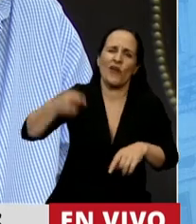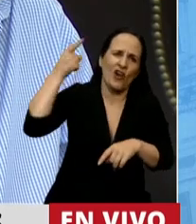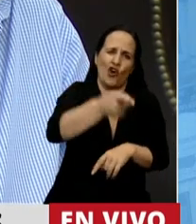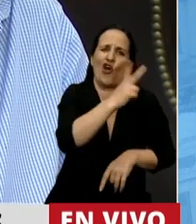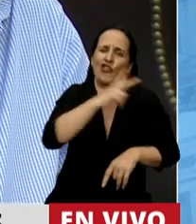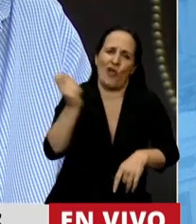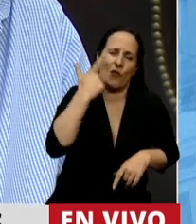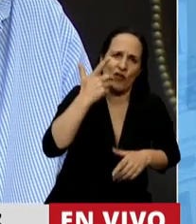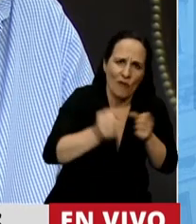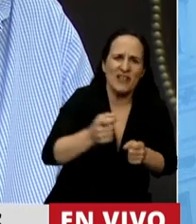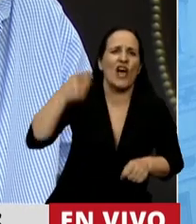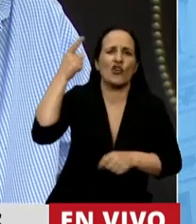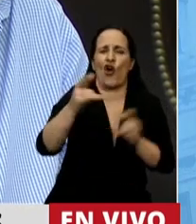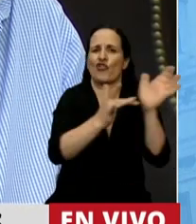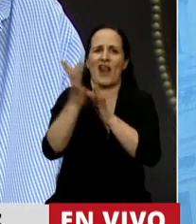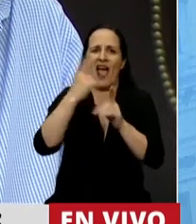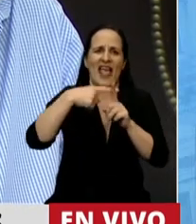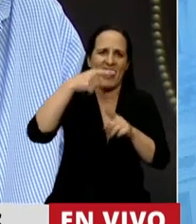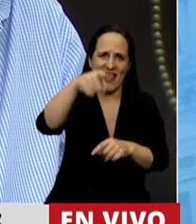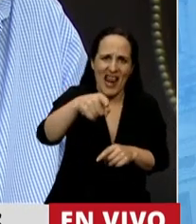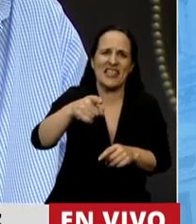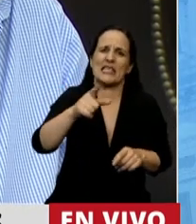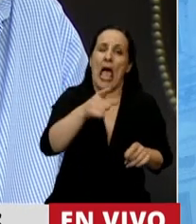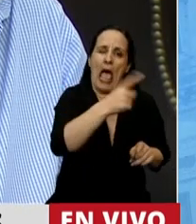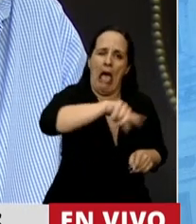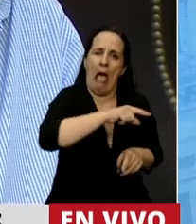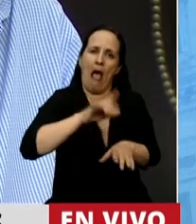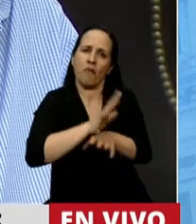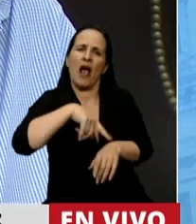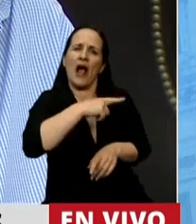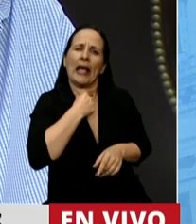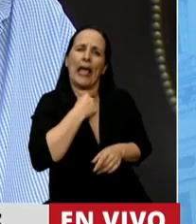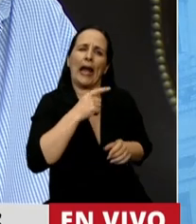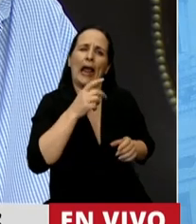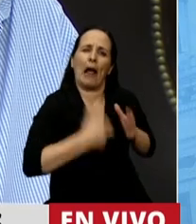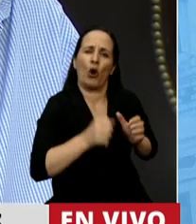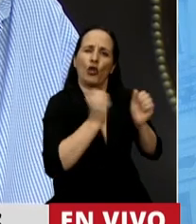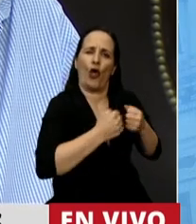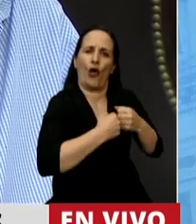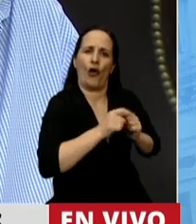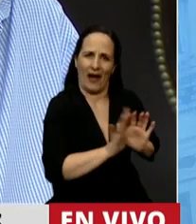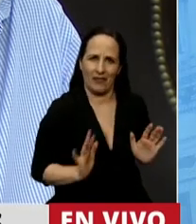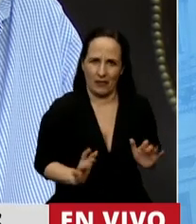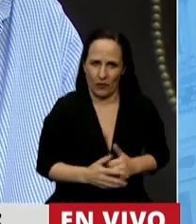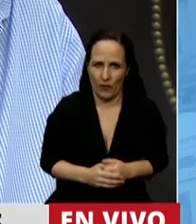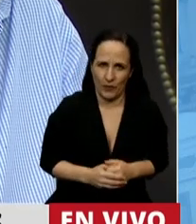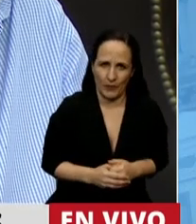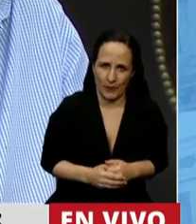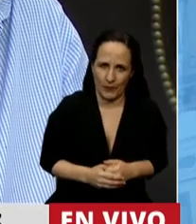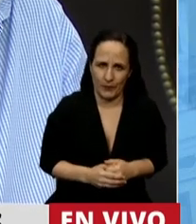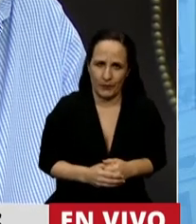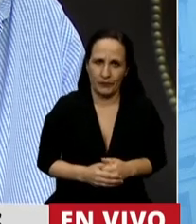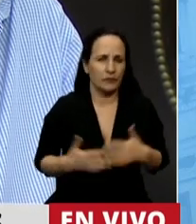y las iglesias reaccionarias que sostienen el aborto clandestino. ¿Cuál es la duda de la